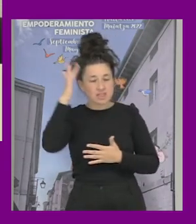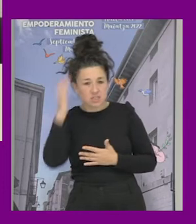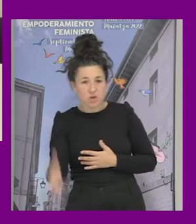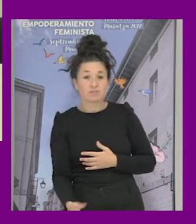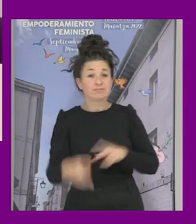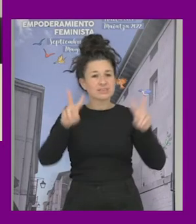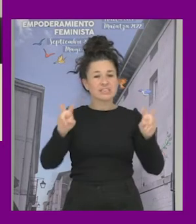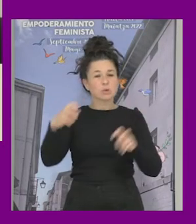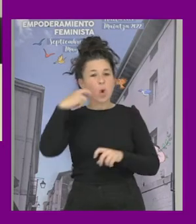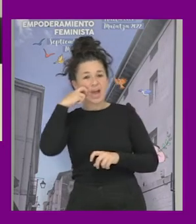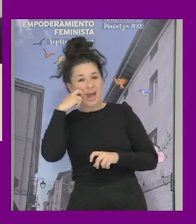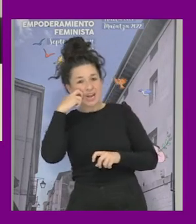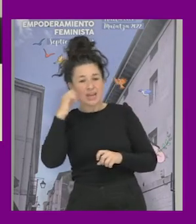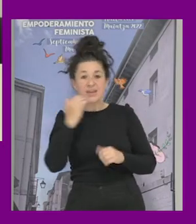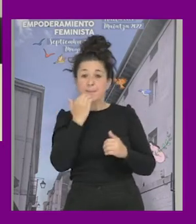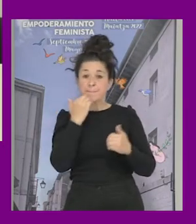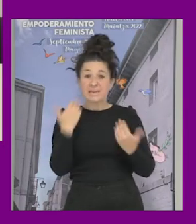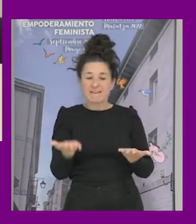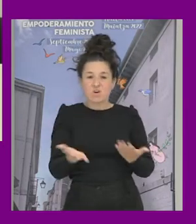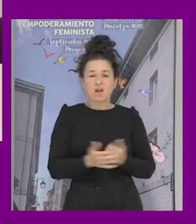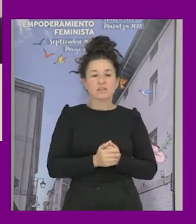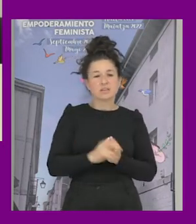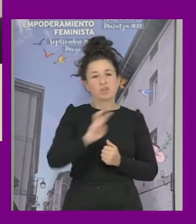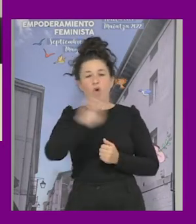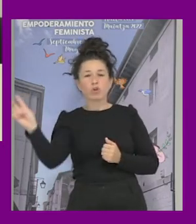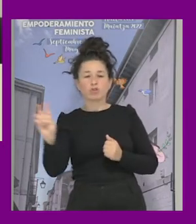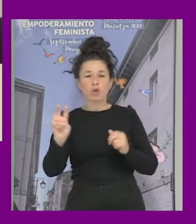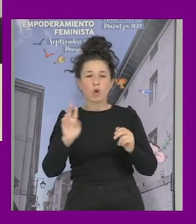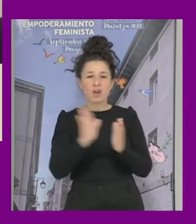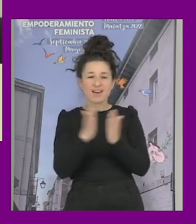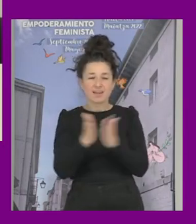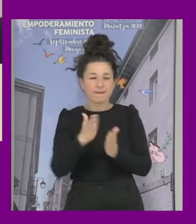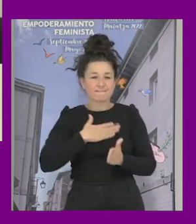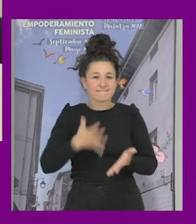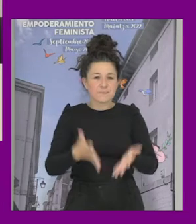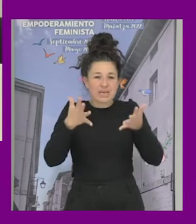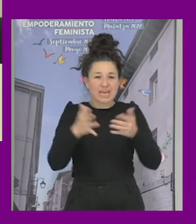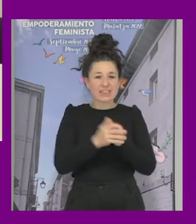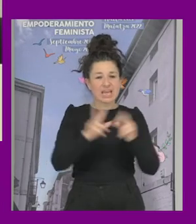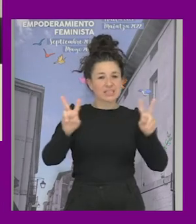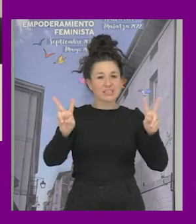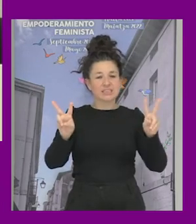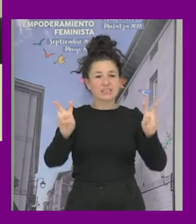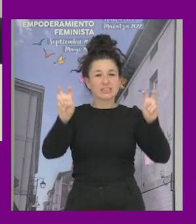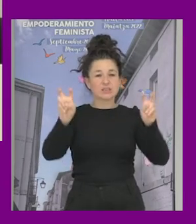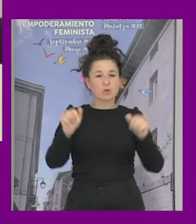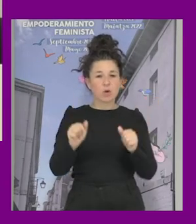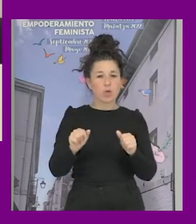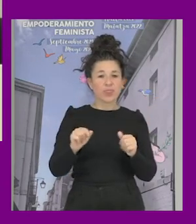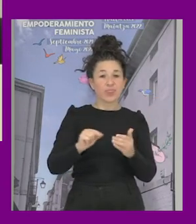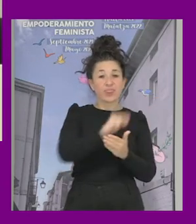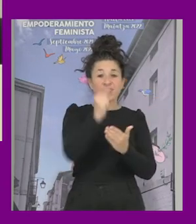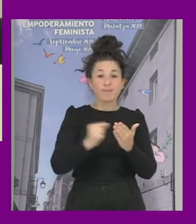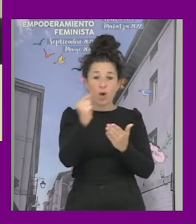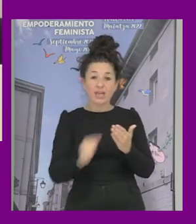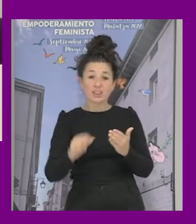y la metáfora y otro un libro que a me encanta desde luego es dibujando el género